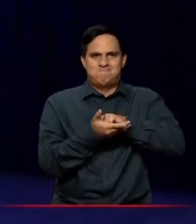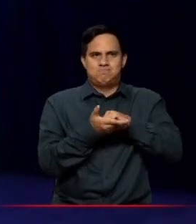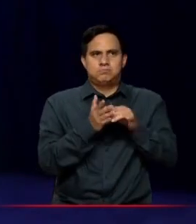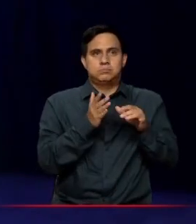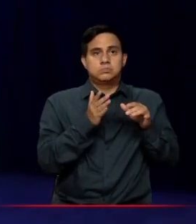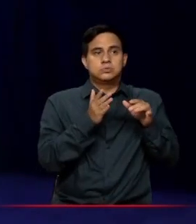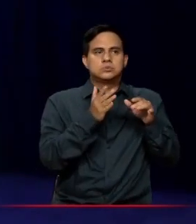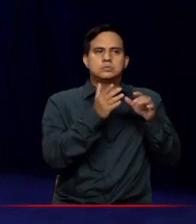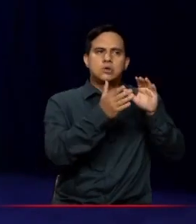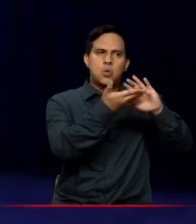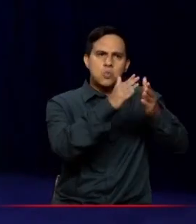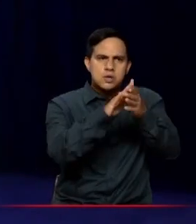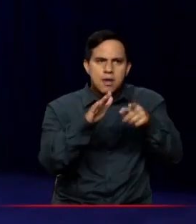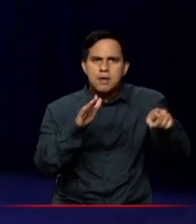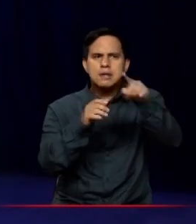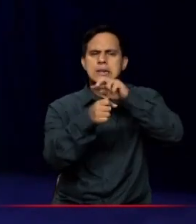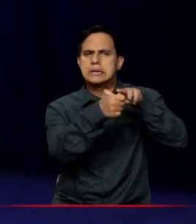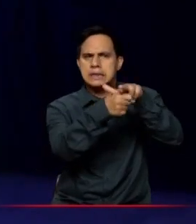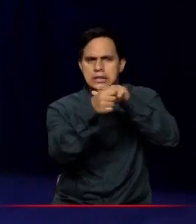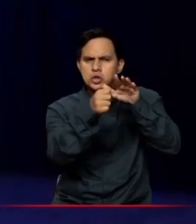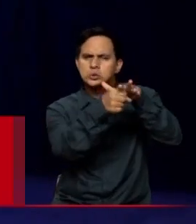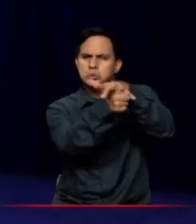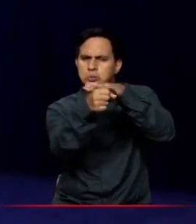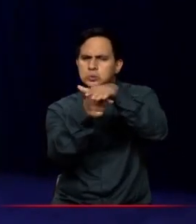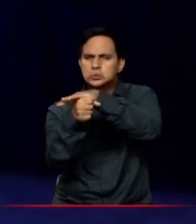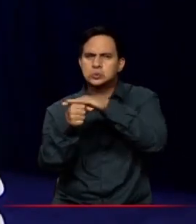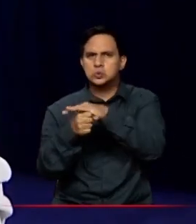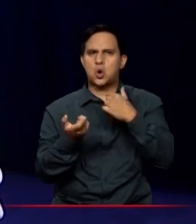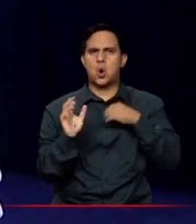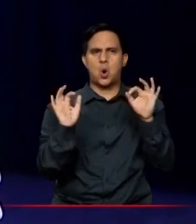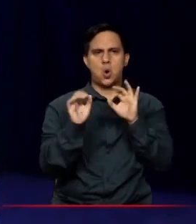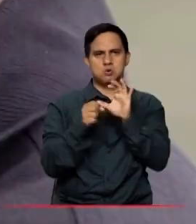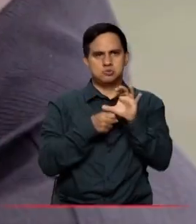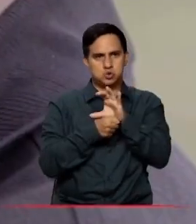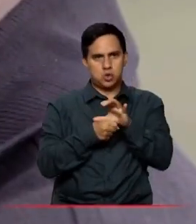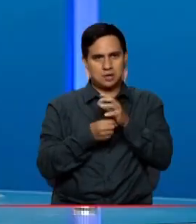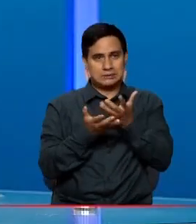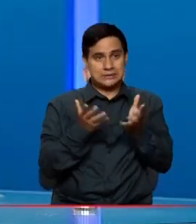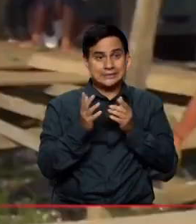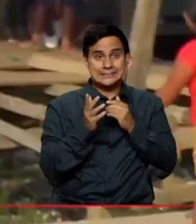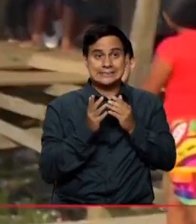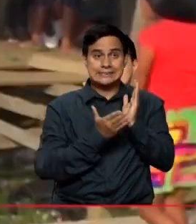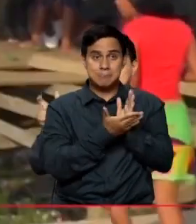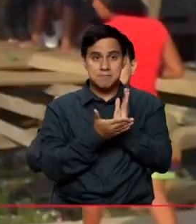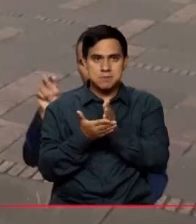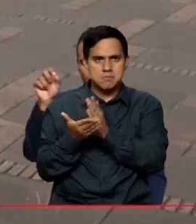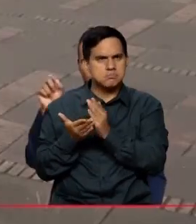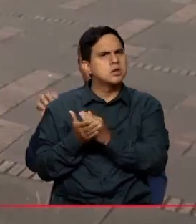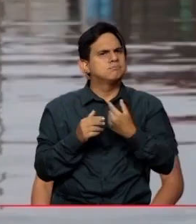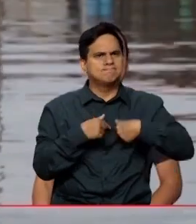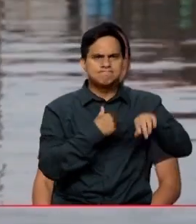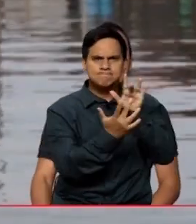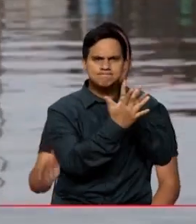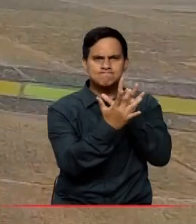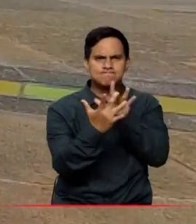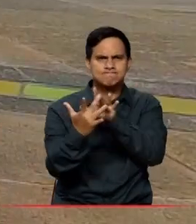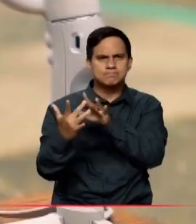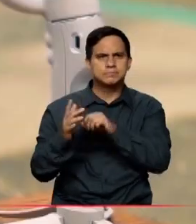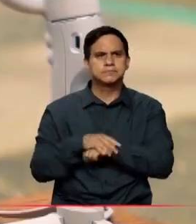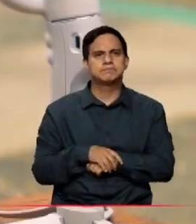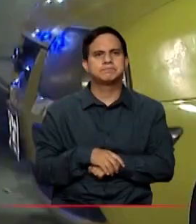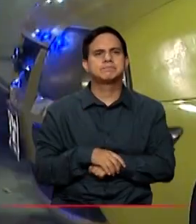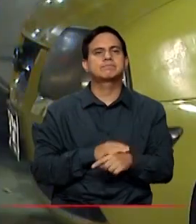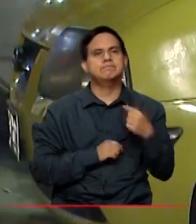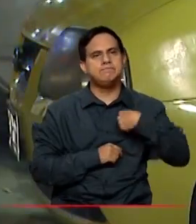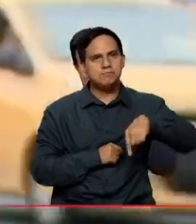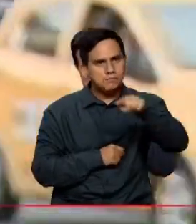ni de las comunidades, ni de los temas sensibles de ciudad, que es un noticiero que está muy del lado de